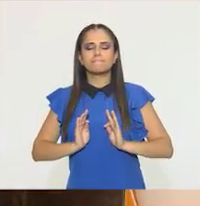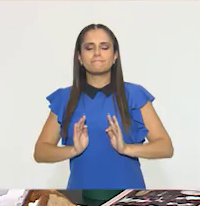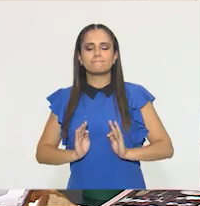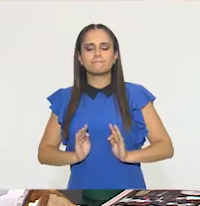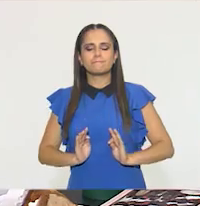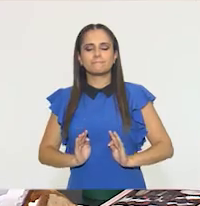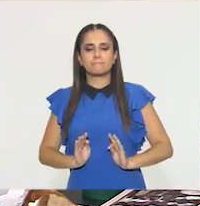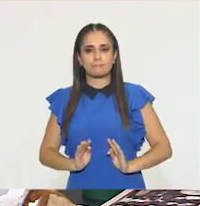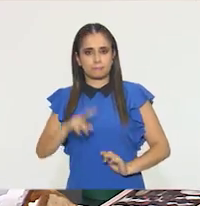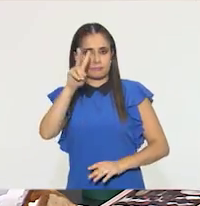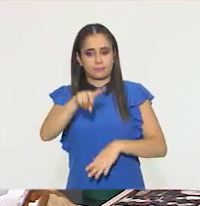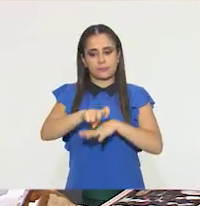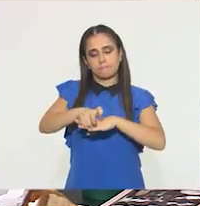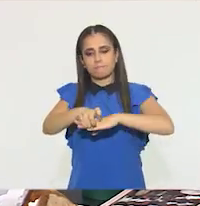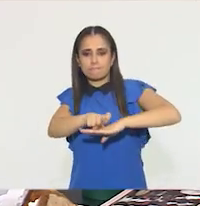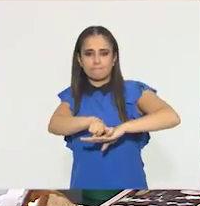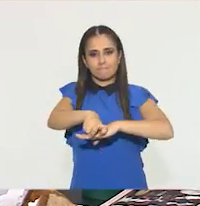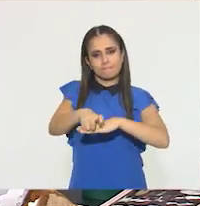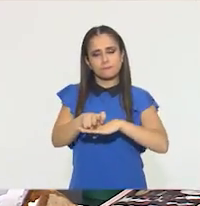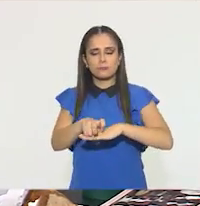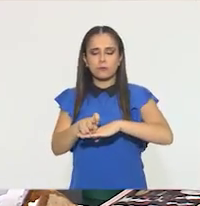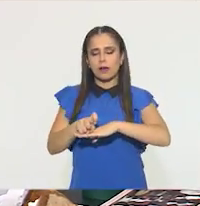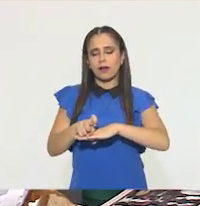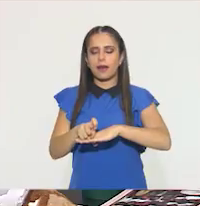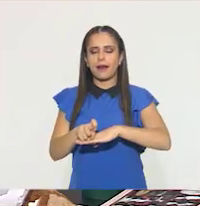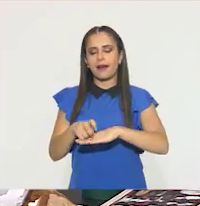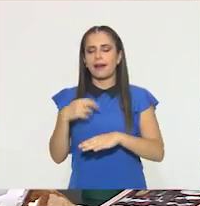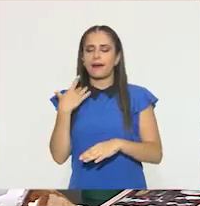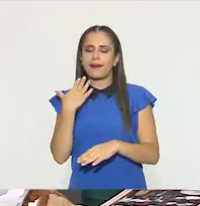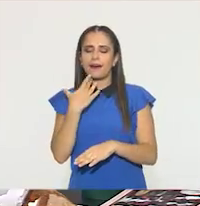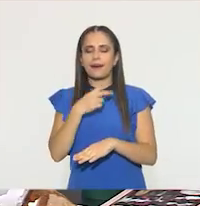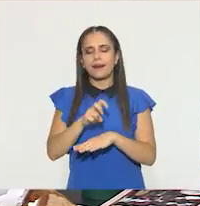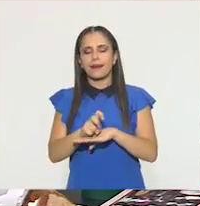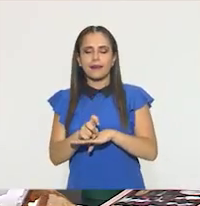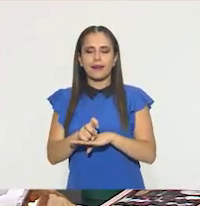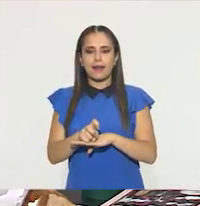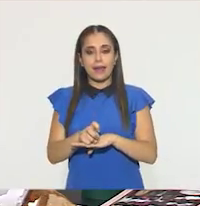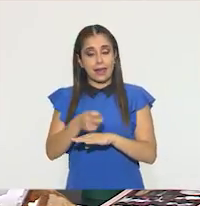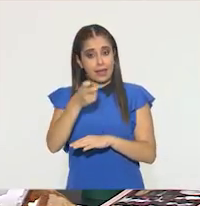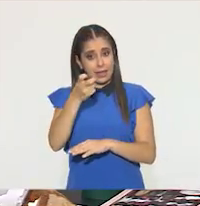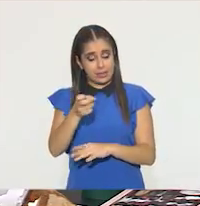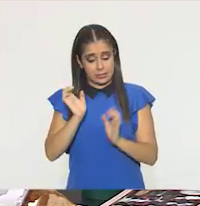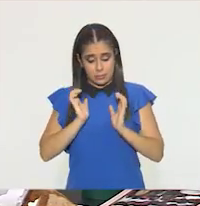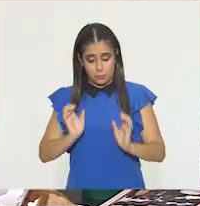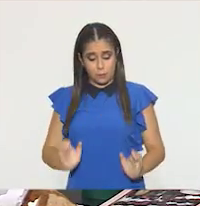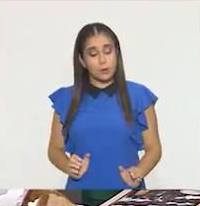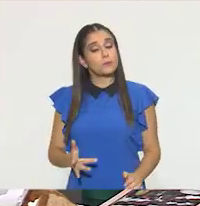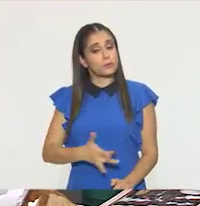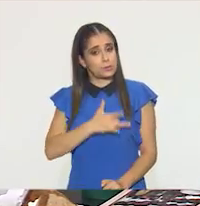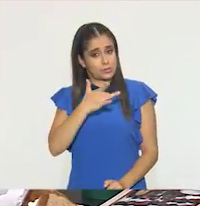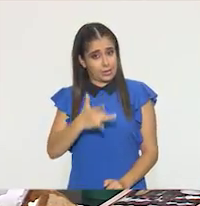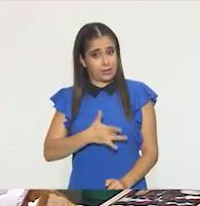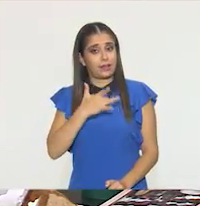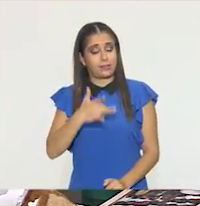se amolda. Esos son ustedes. Eso es poner atención también a nuestro cuerpo.